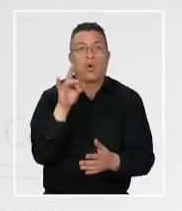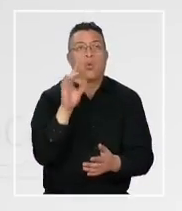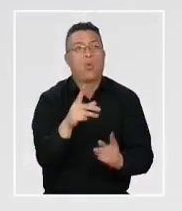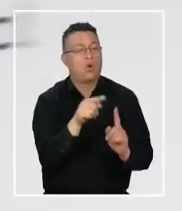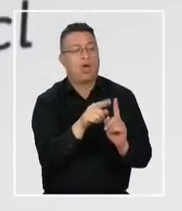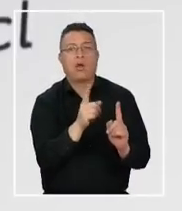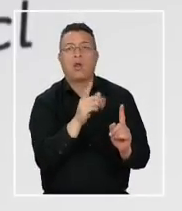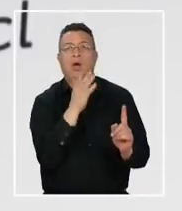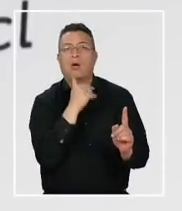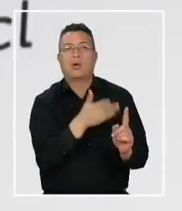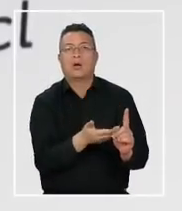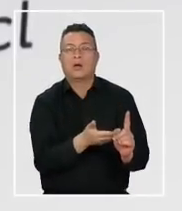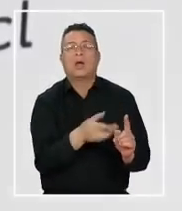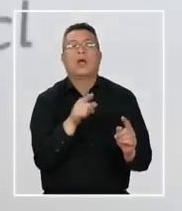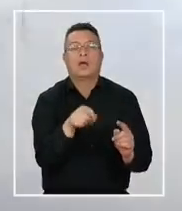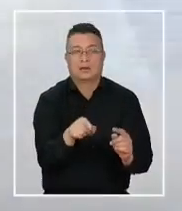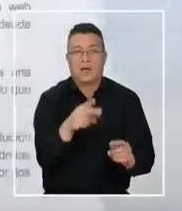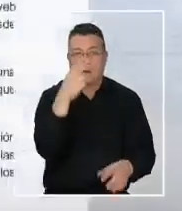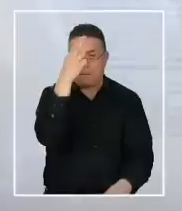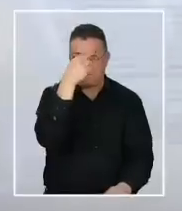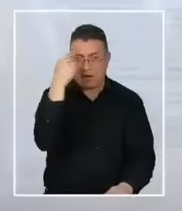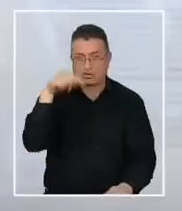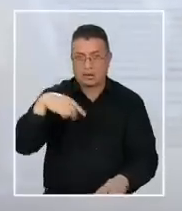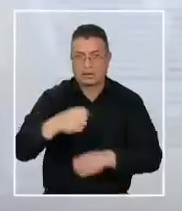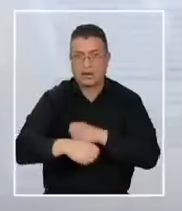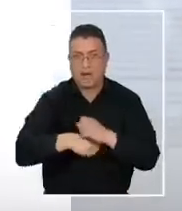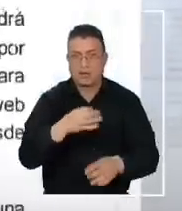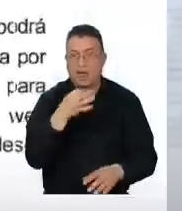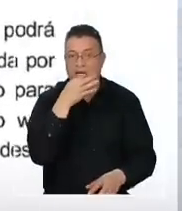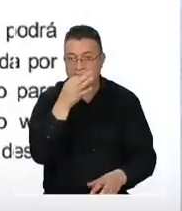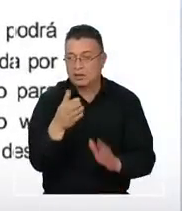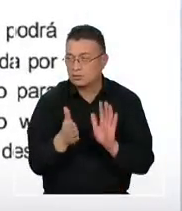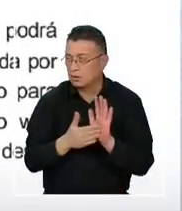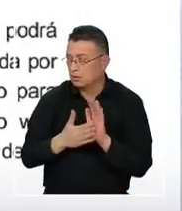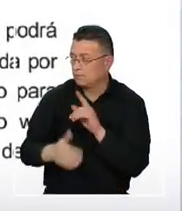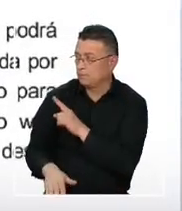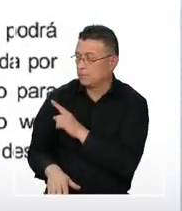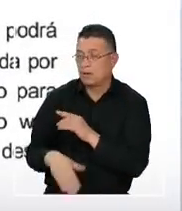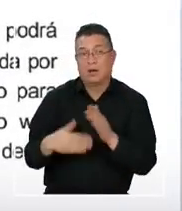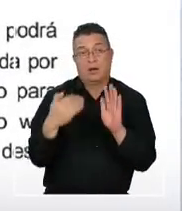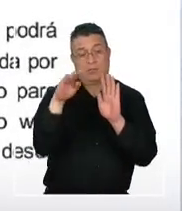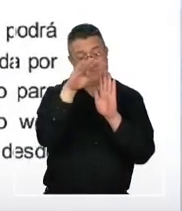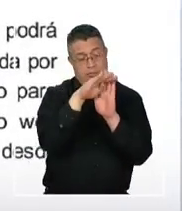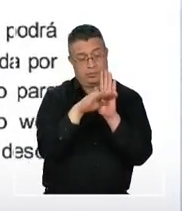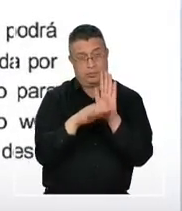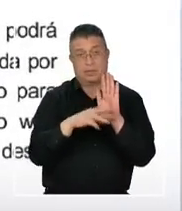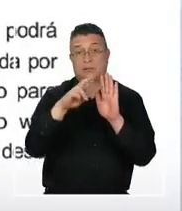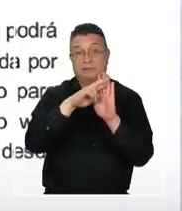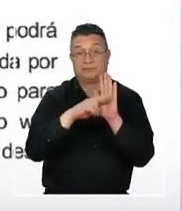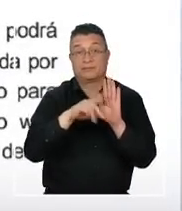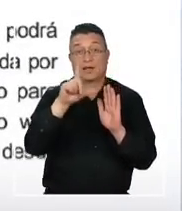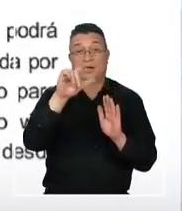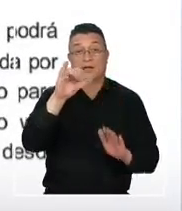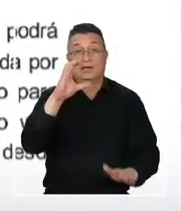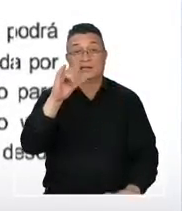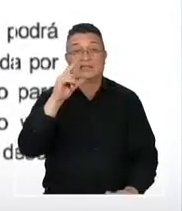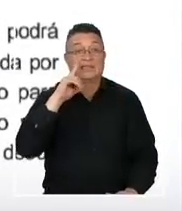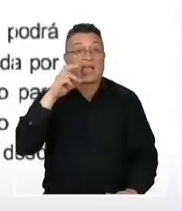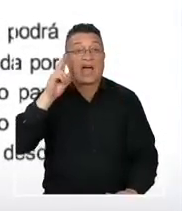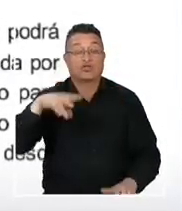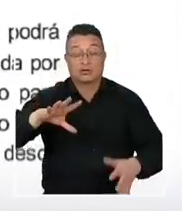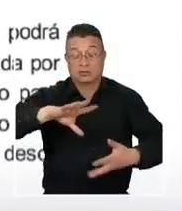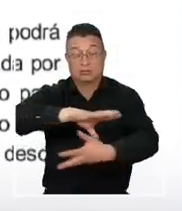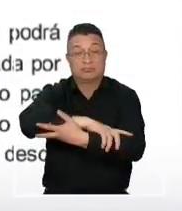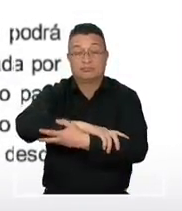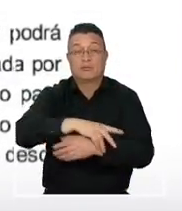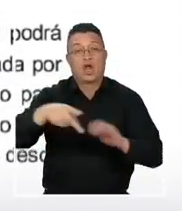oferente. En un dictamen de marzo de este año señaló lo siguiente. El pliego de condiciones que reguló la licitación del convenio marco no